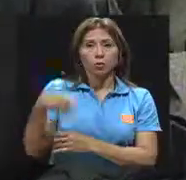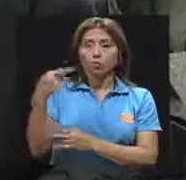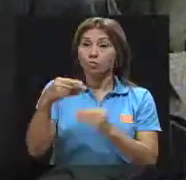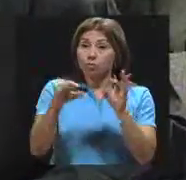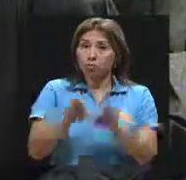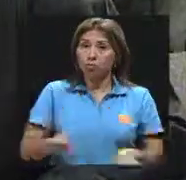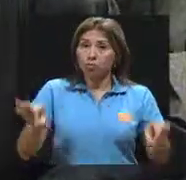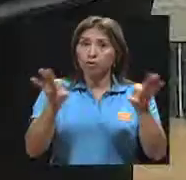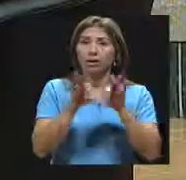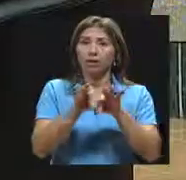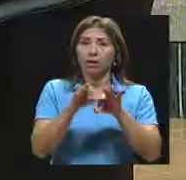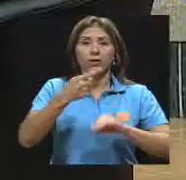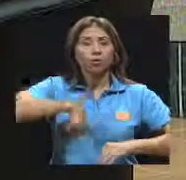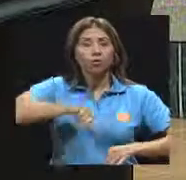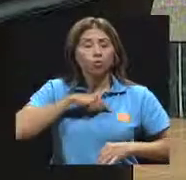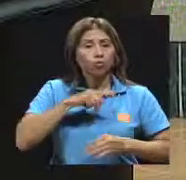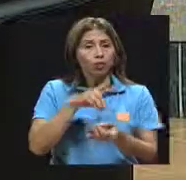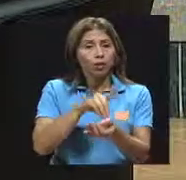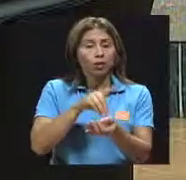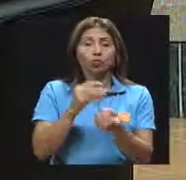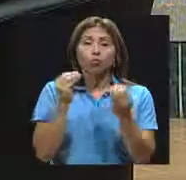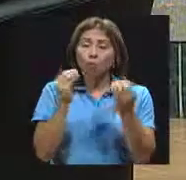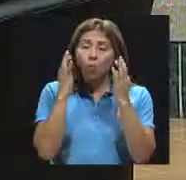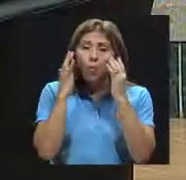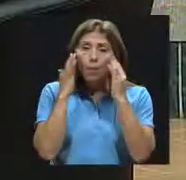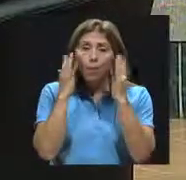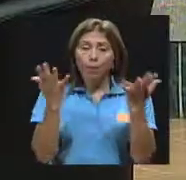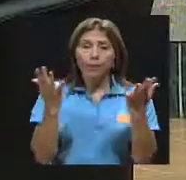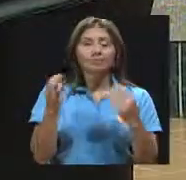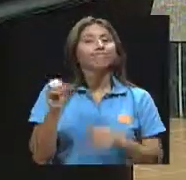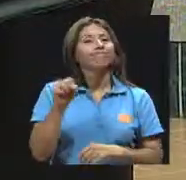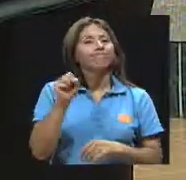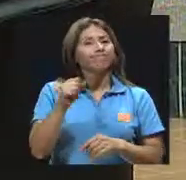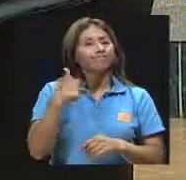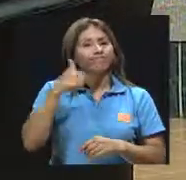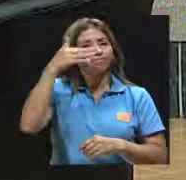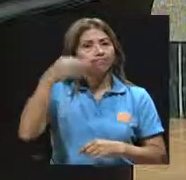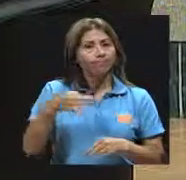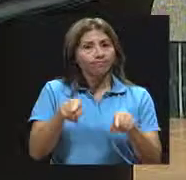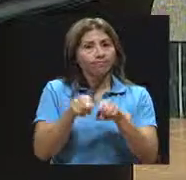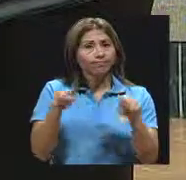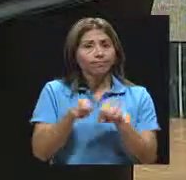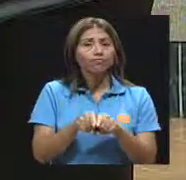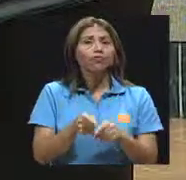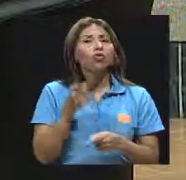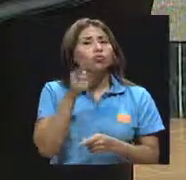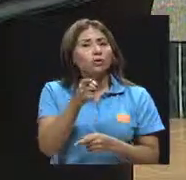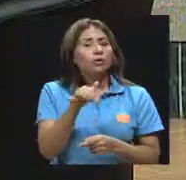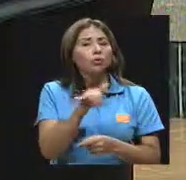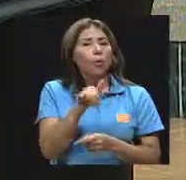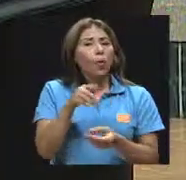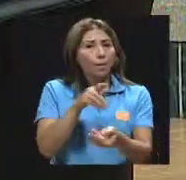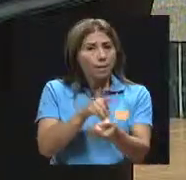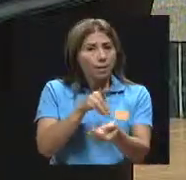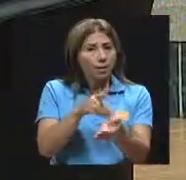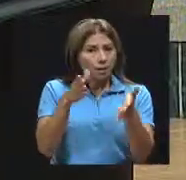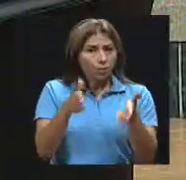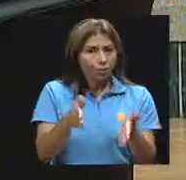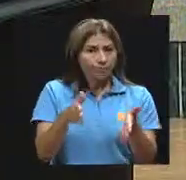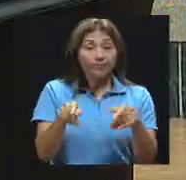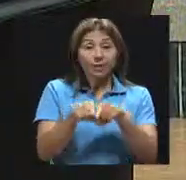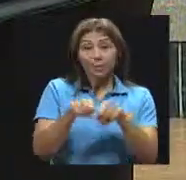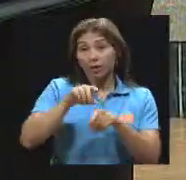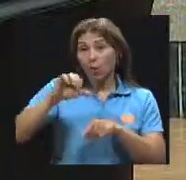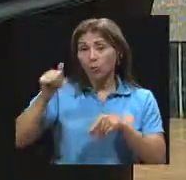bastante preocupados, María del Mar. Y es que Saúl, yo creo que también usted como médico y también otras personas nos hemos